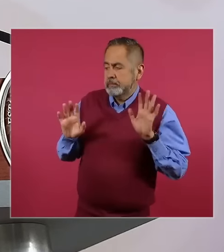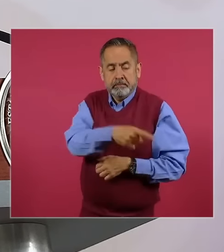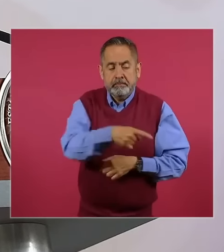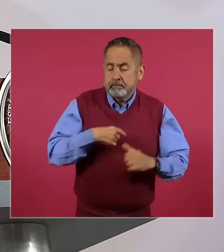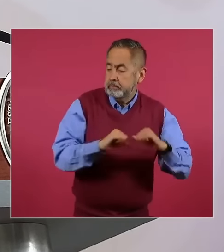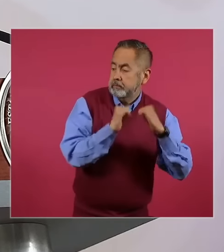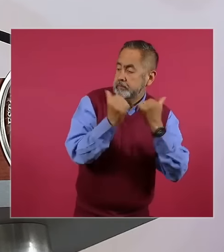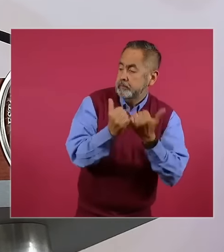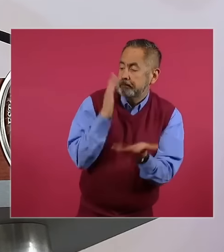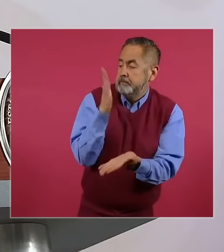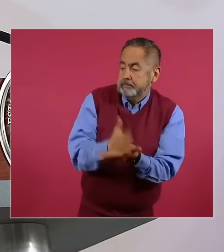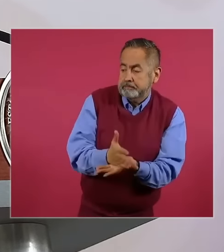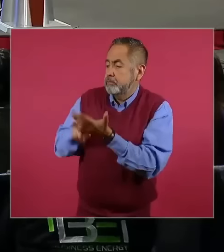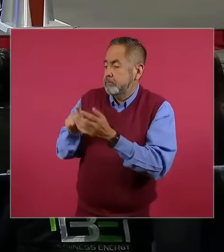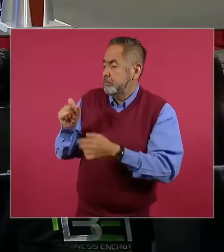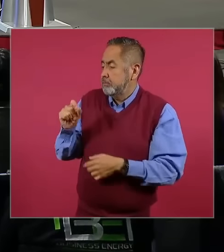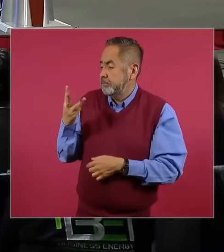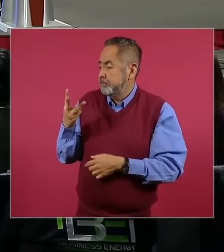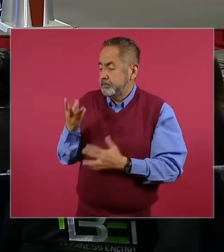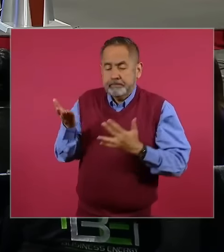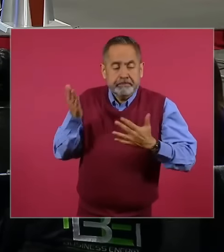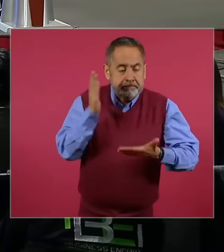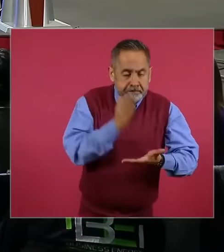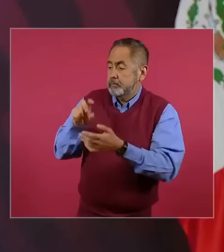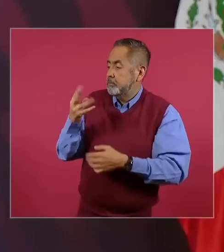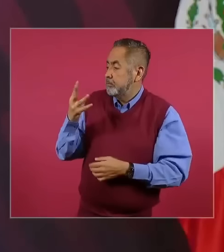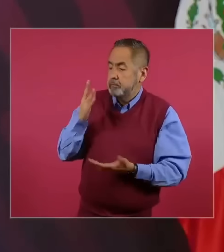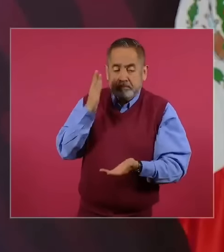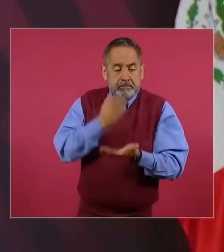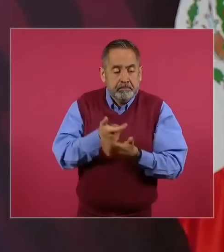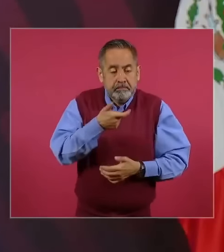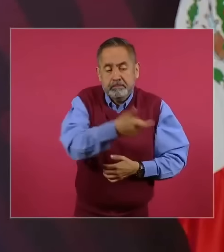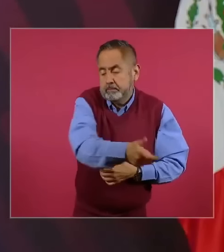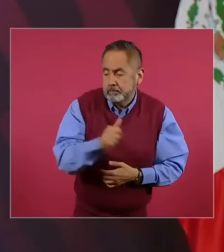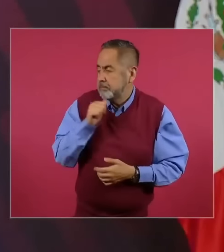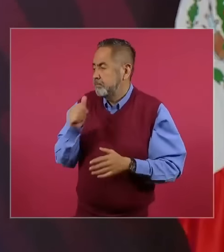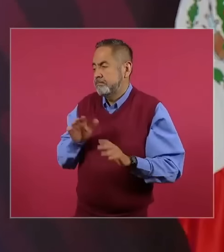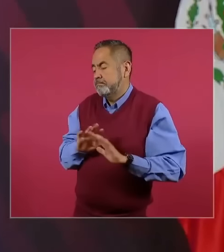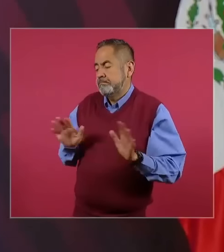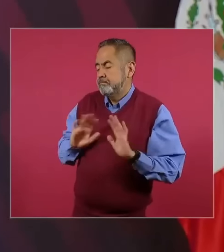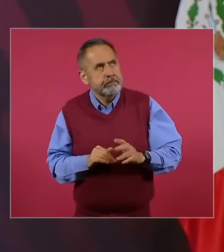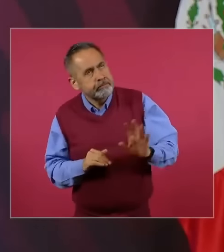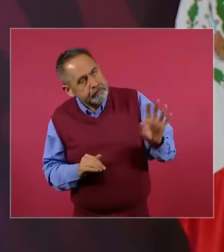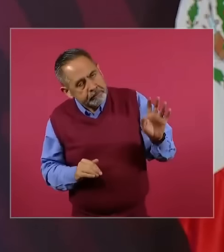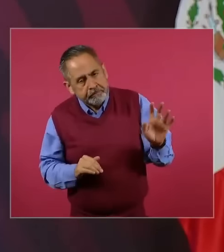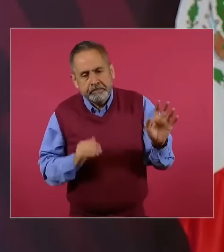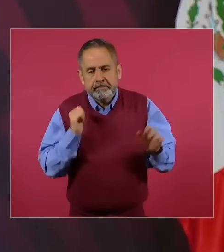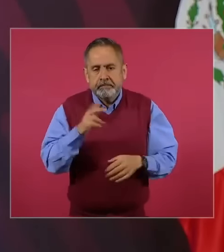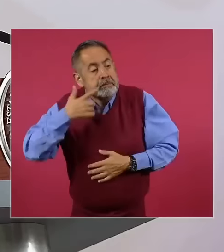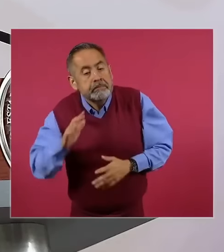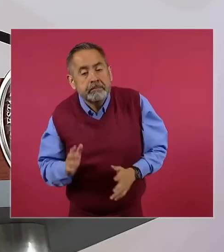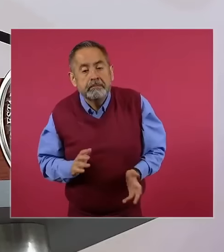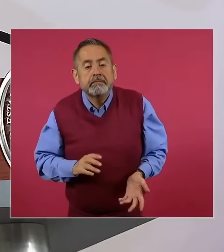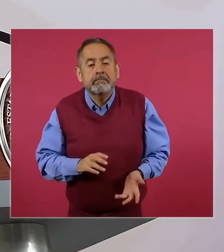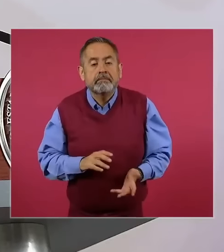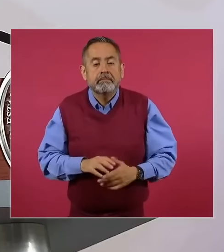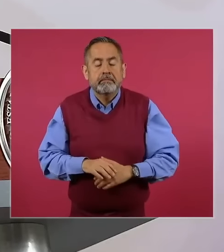convenios hasta el 23, o sea, que ya 24, ya no les dan dinero. Hay que ver si